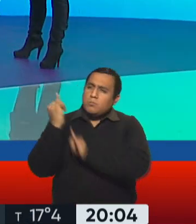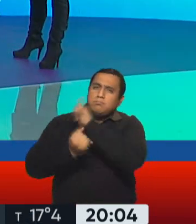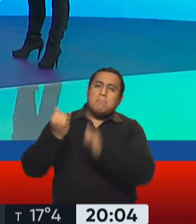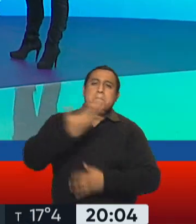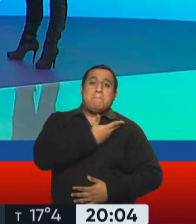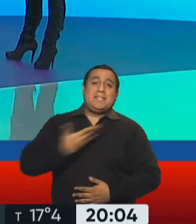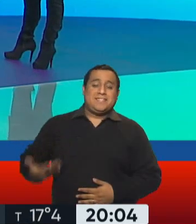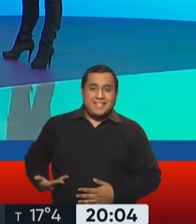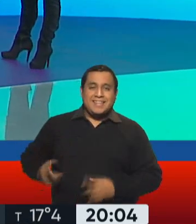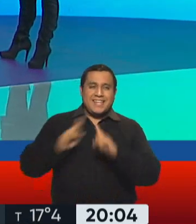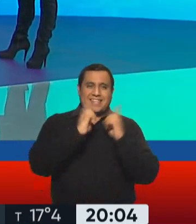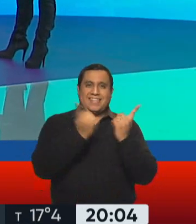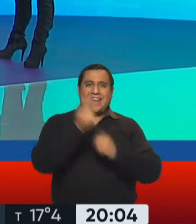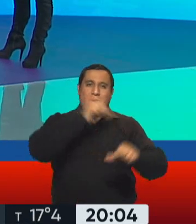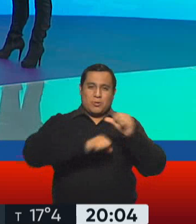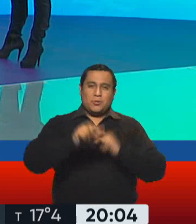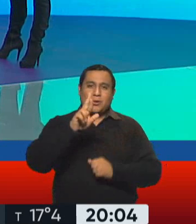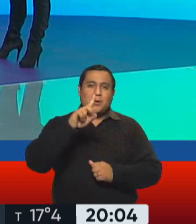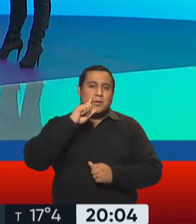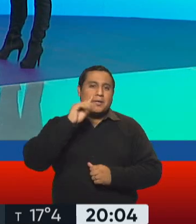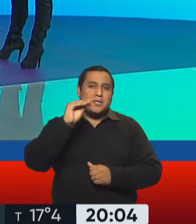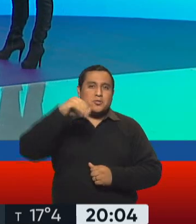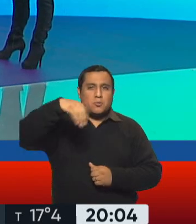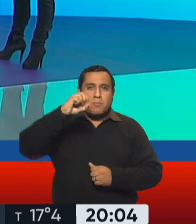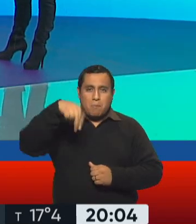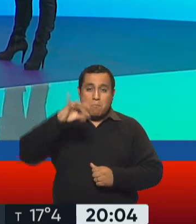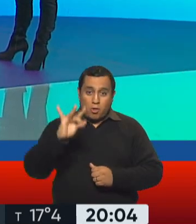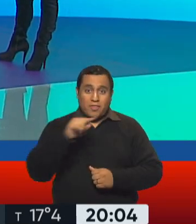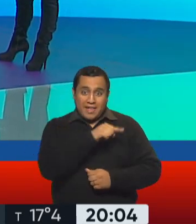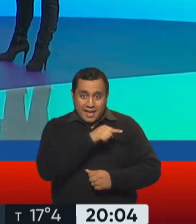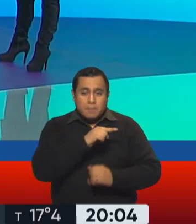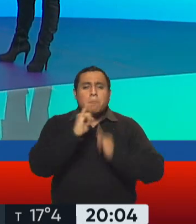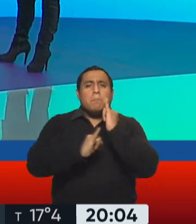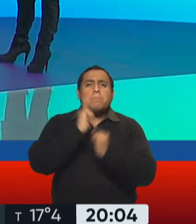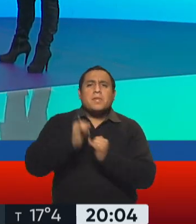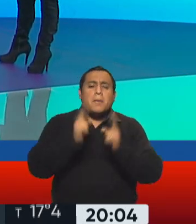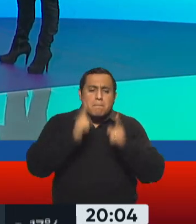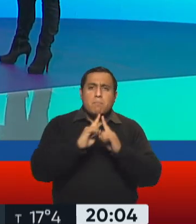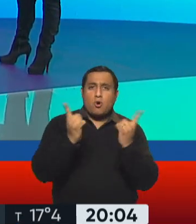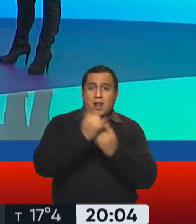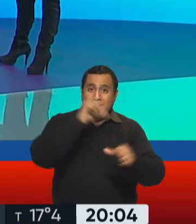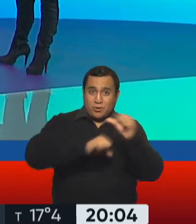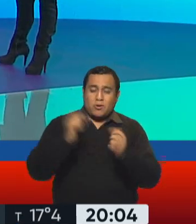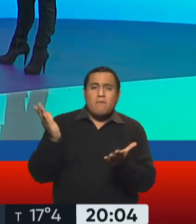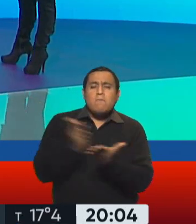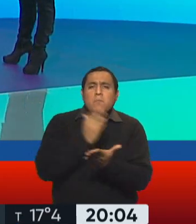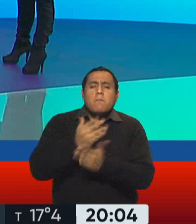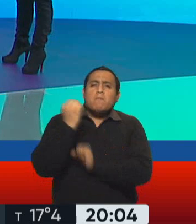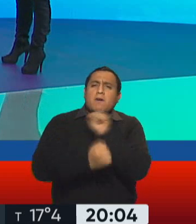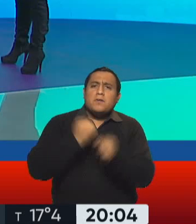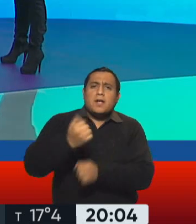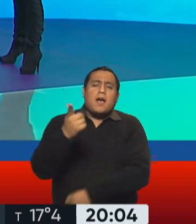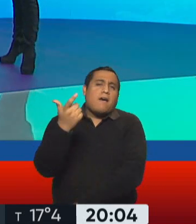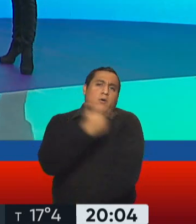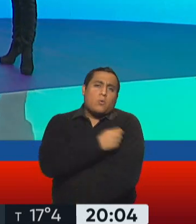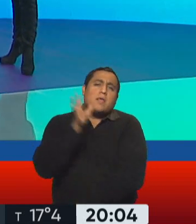el presidente del laboratorio Richmond, se trata de Marcelo Figuera, el mismo laboratorio que va a fabricar la Sputnik aquí en la Argentina. Una de sus frases, si